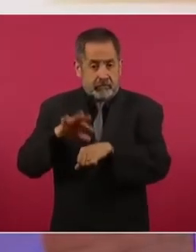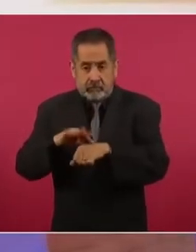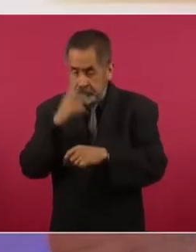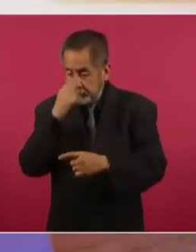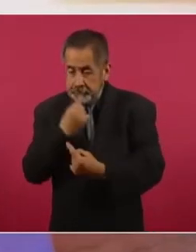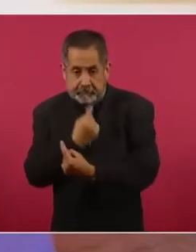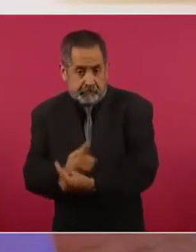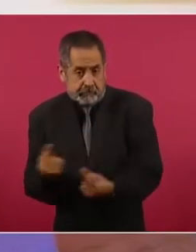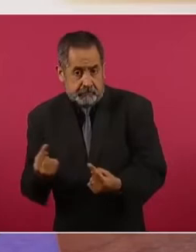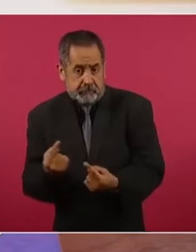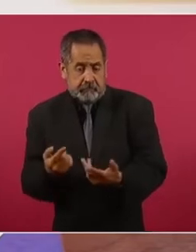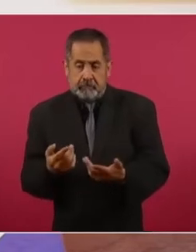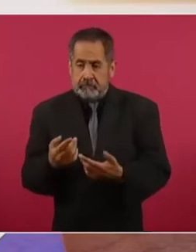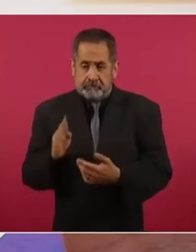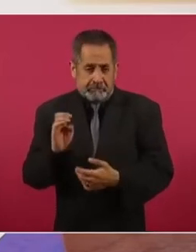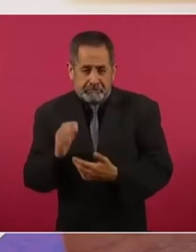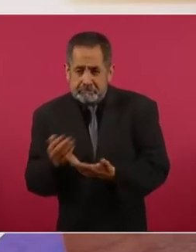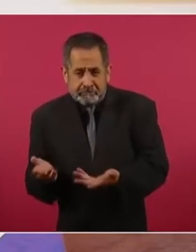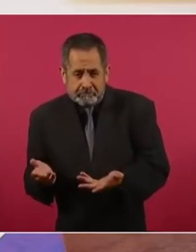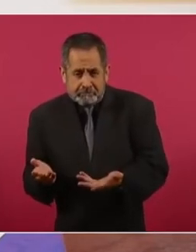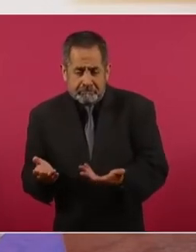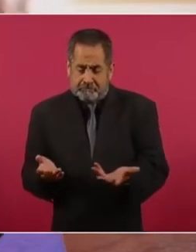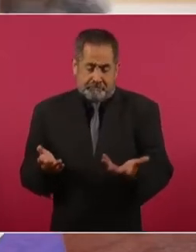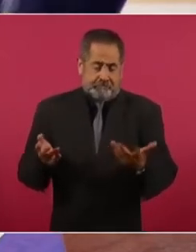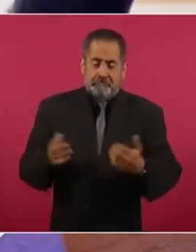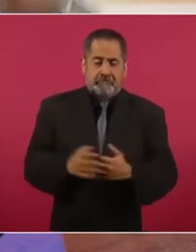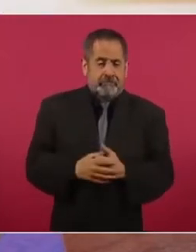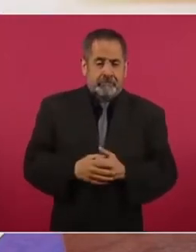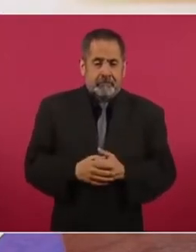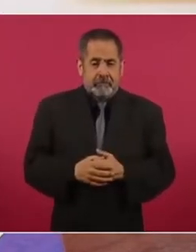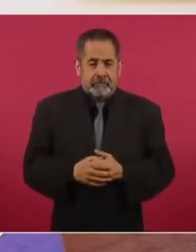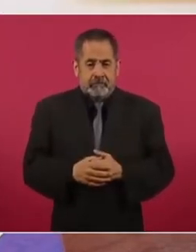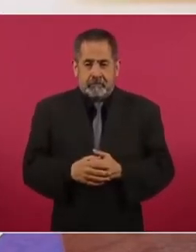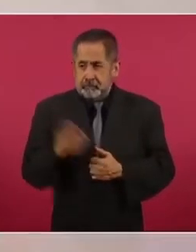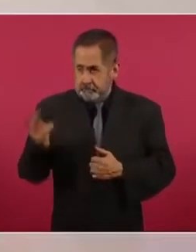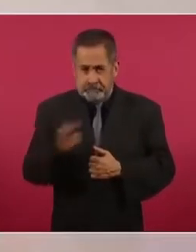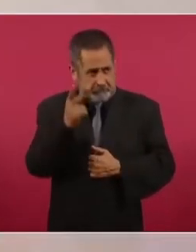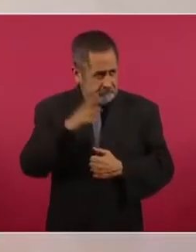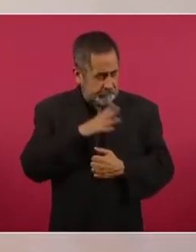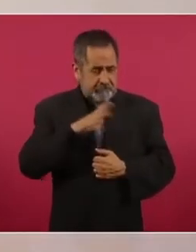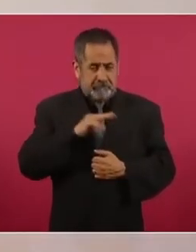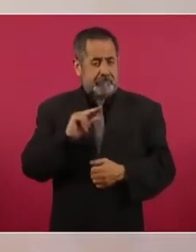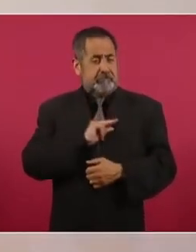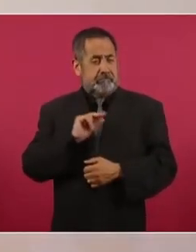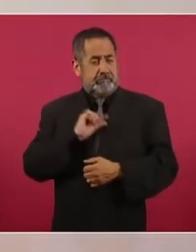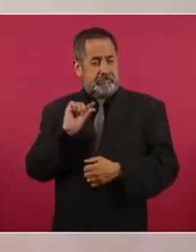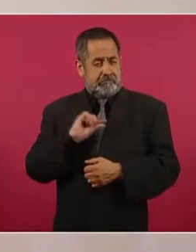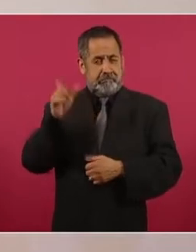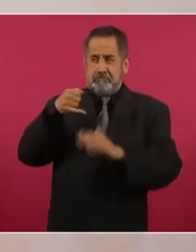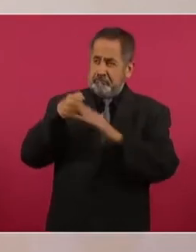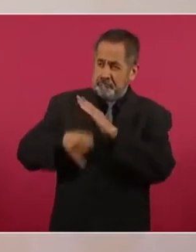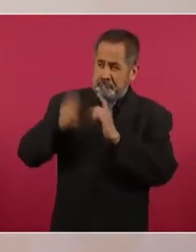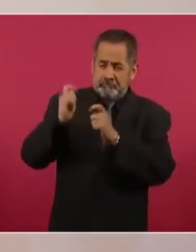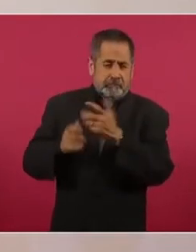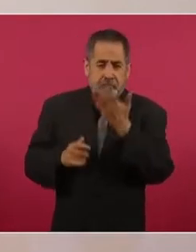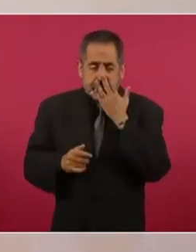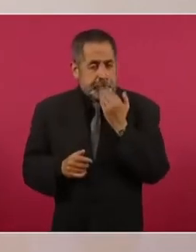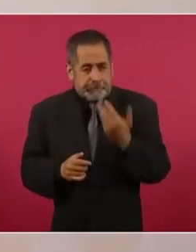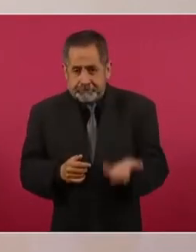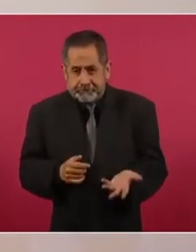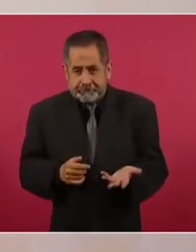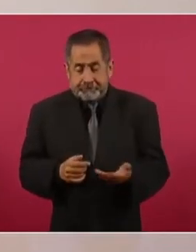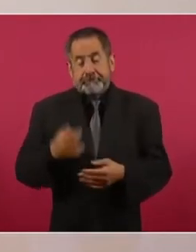si hay especialistas. Pero no sólo eso, qué bueno